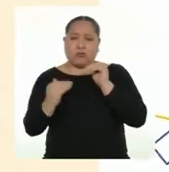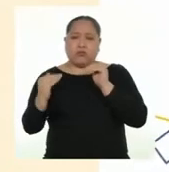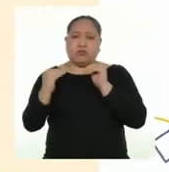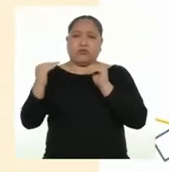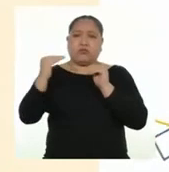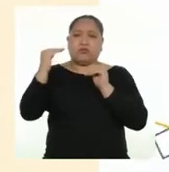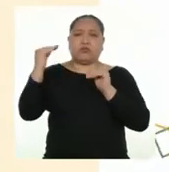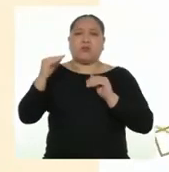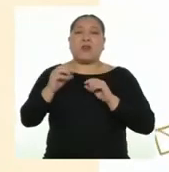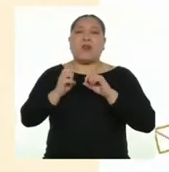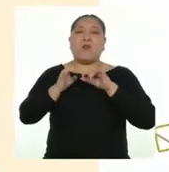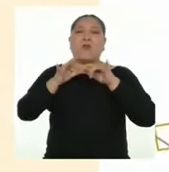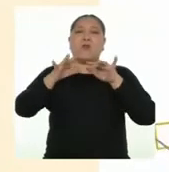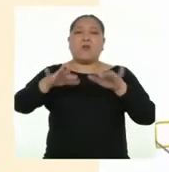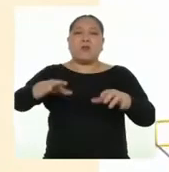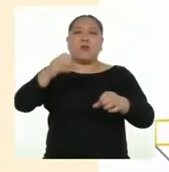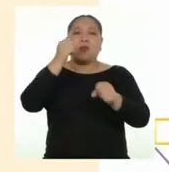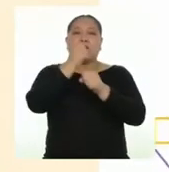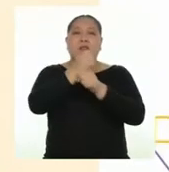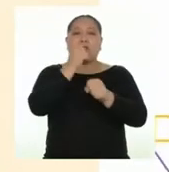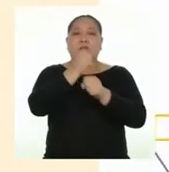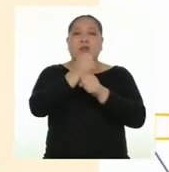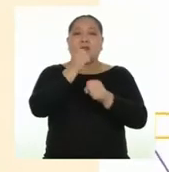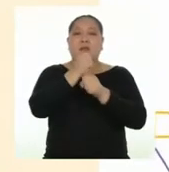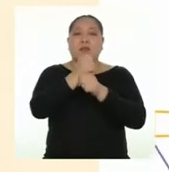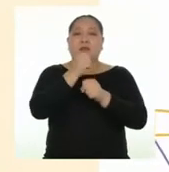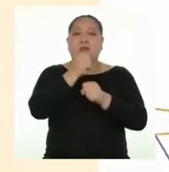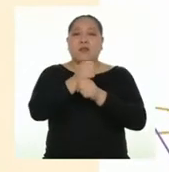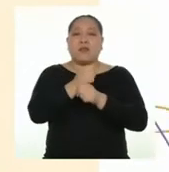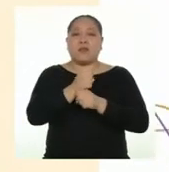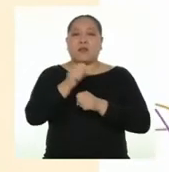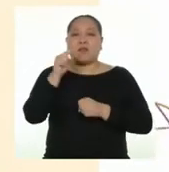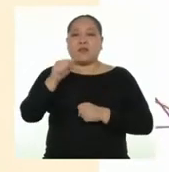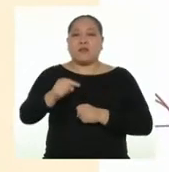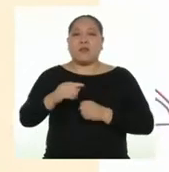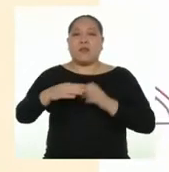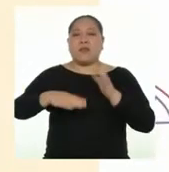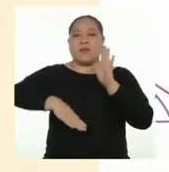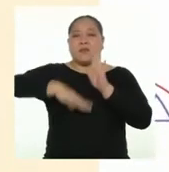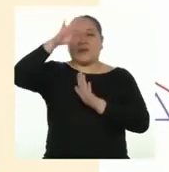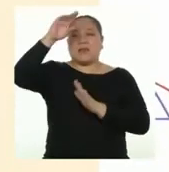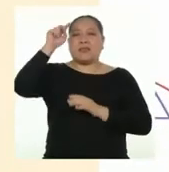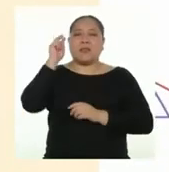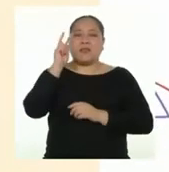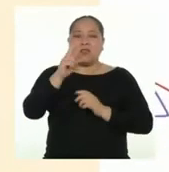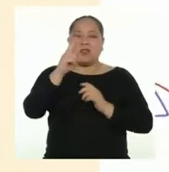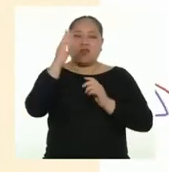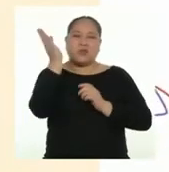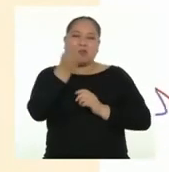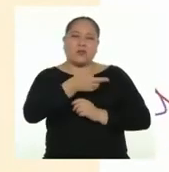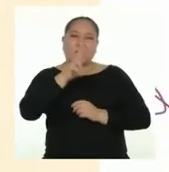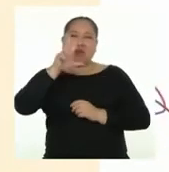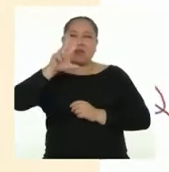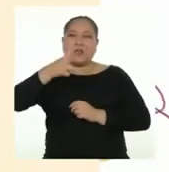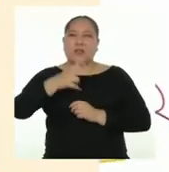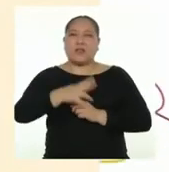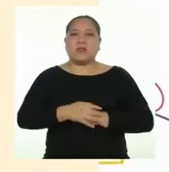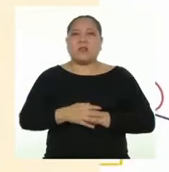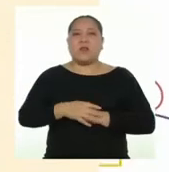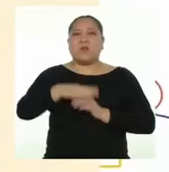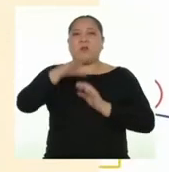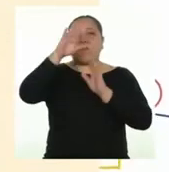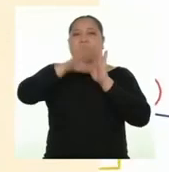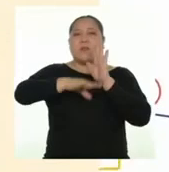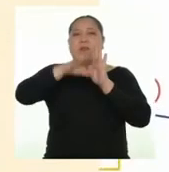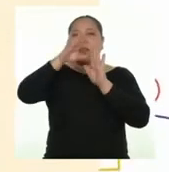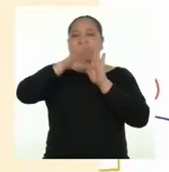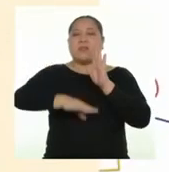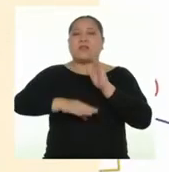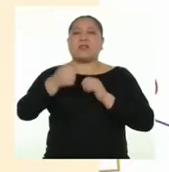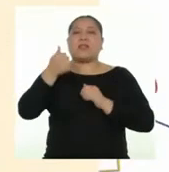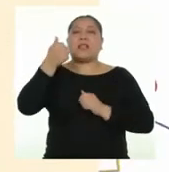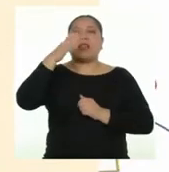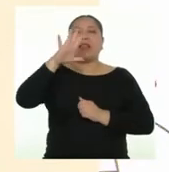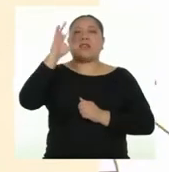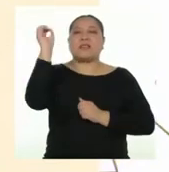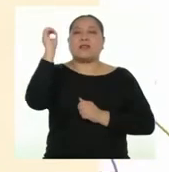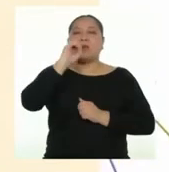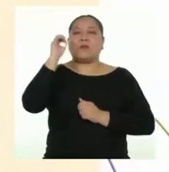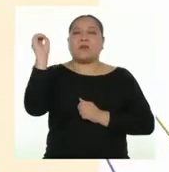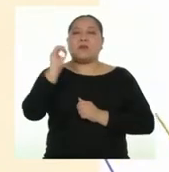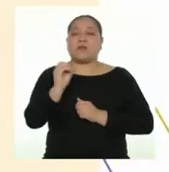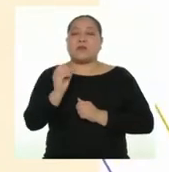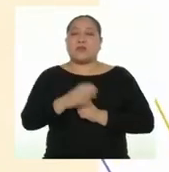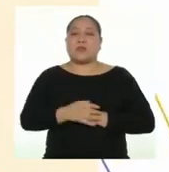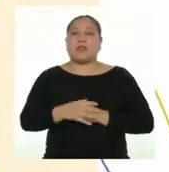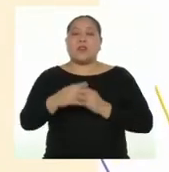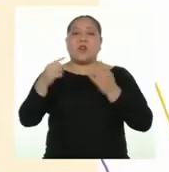en el tipo de trabajos que se emprenden. En más de dos tercios de países, menos del 15% de mujeres se gradúan en ciencia,